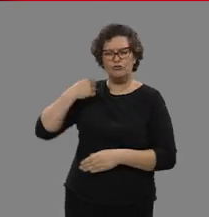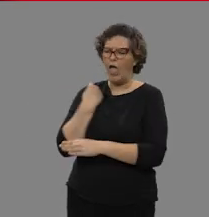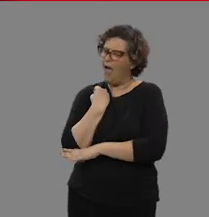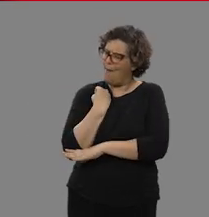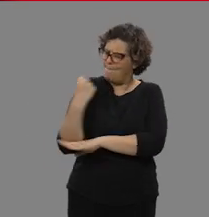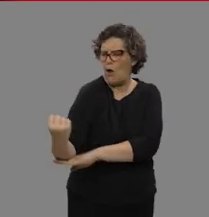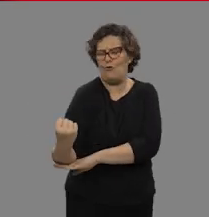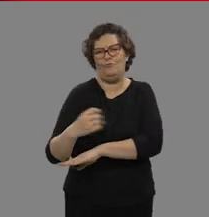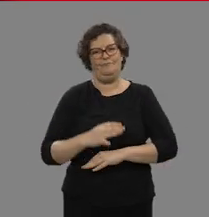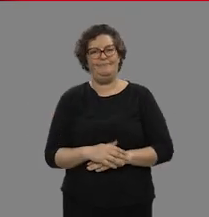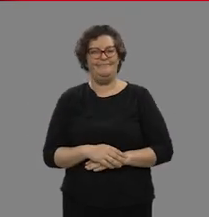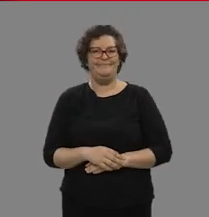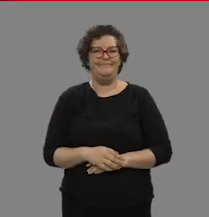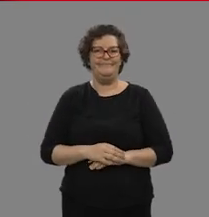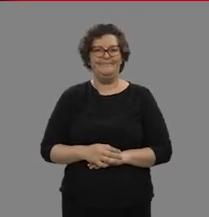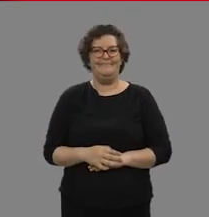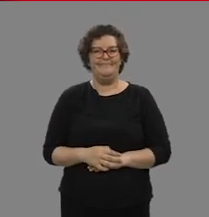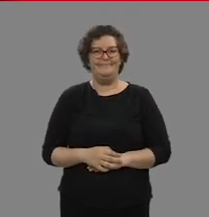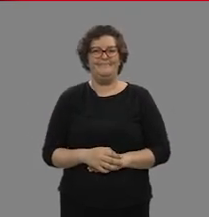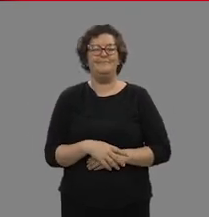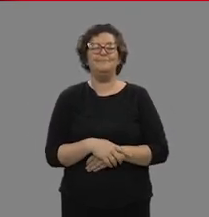ayudarte en aquello que necesites. Cuenta con nosotros.